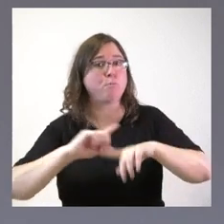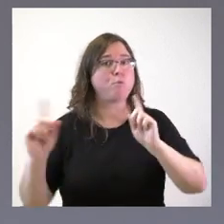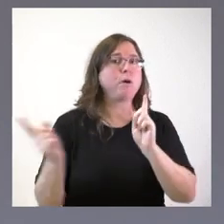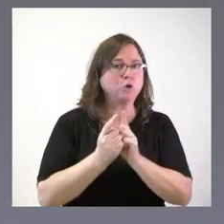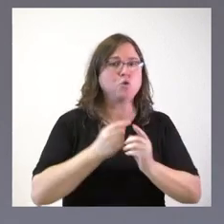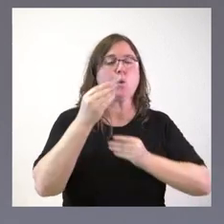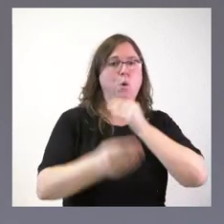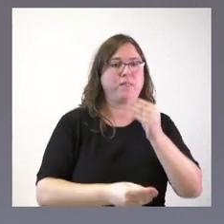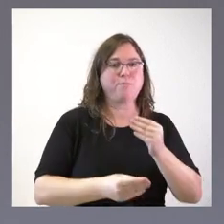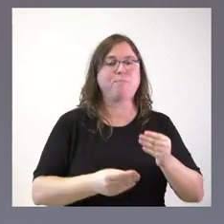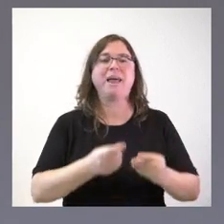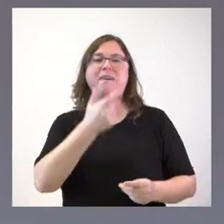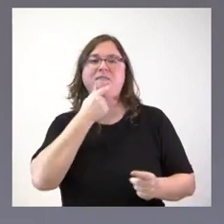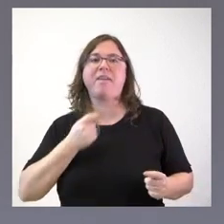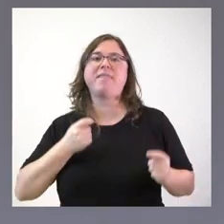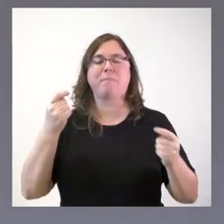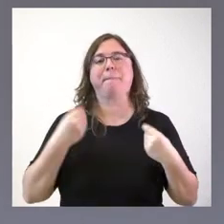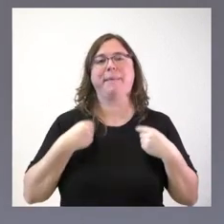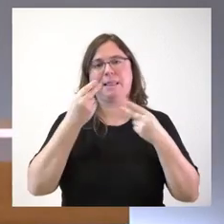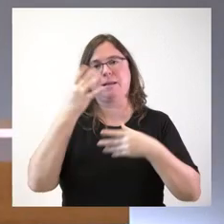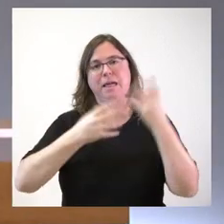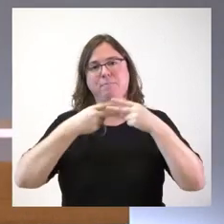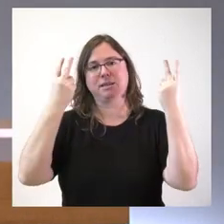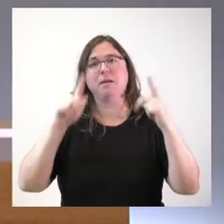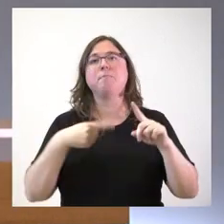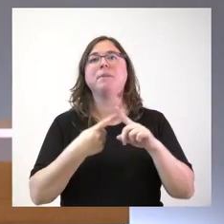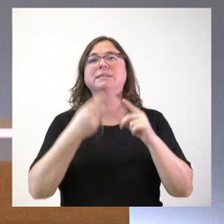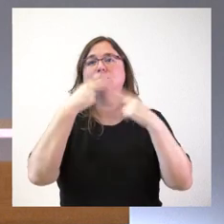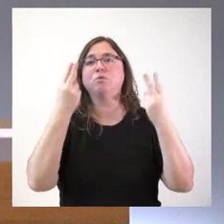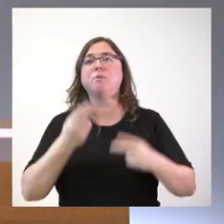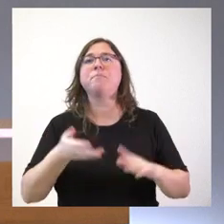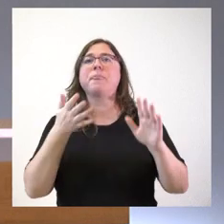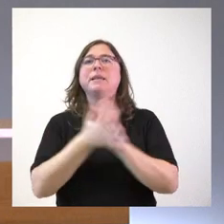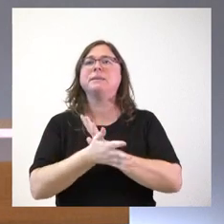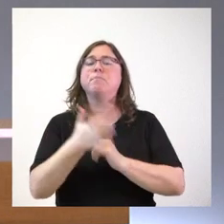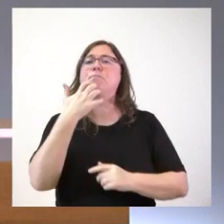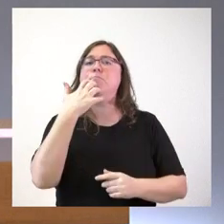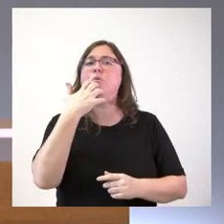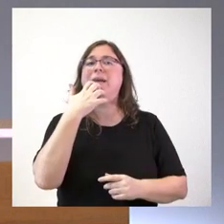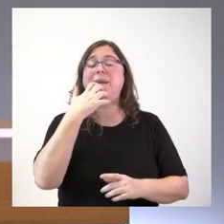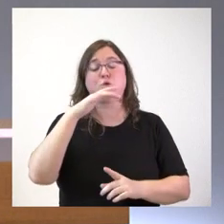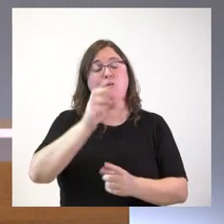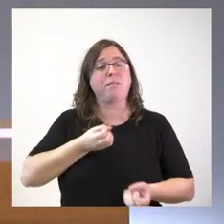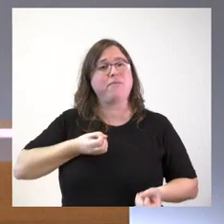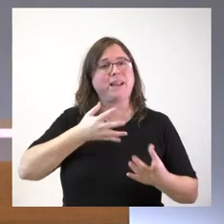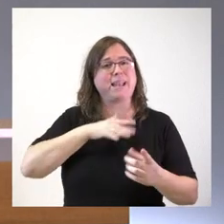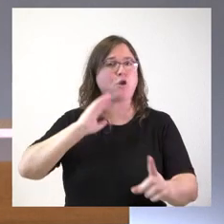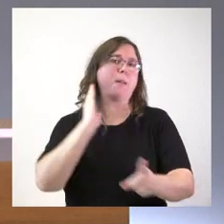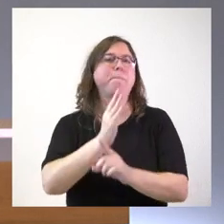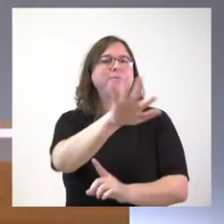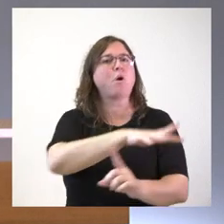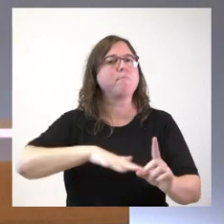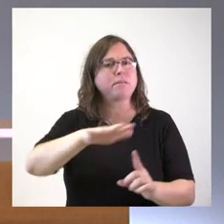más fácil la vida administrativa y pública. ¿Simplificar las declaraciones de impacto ambiental, por ejemplo, entraría dentro de esta competencia?